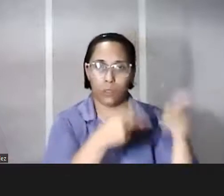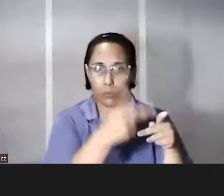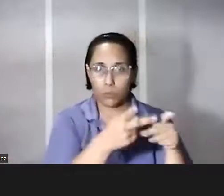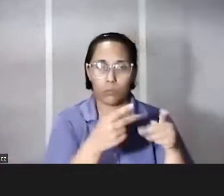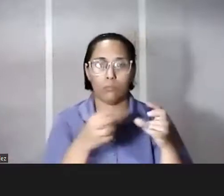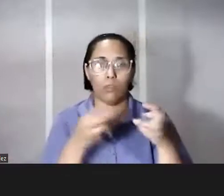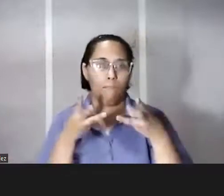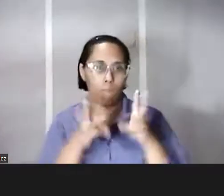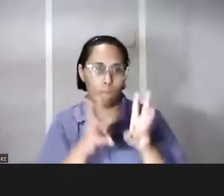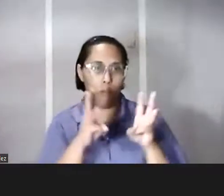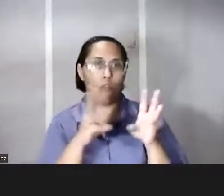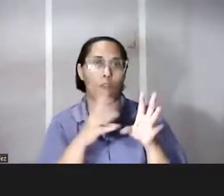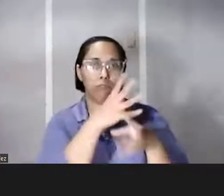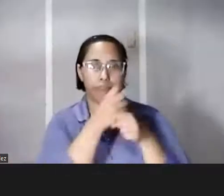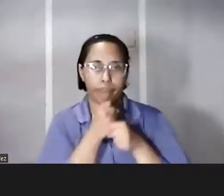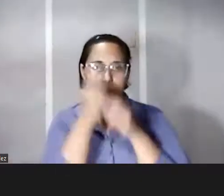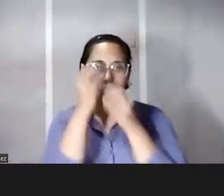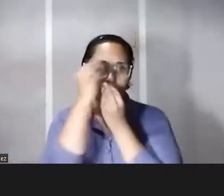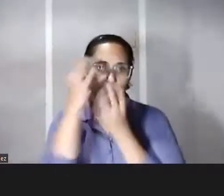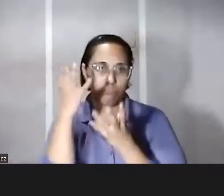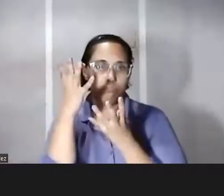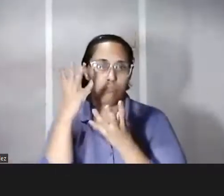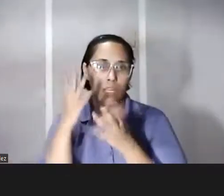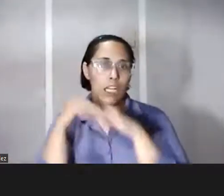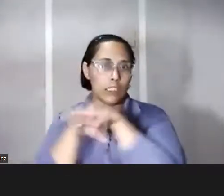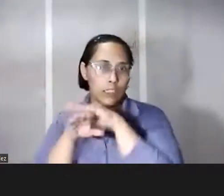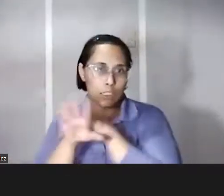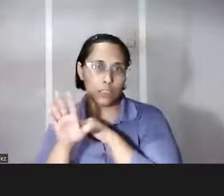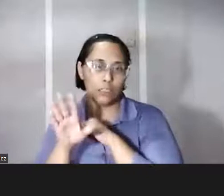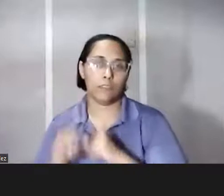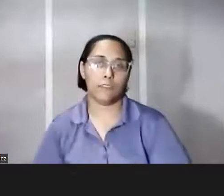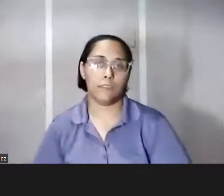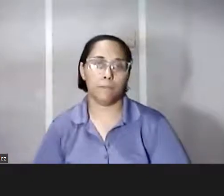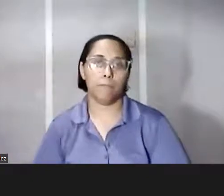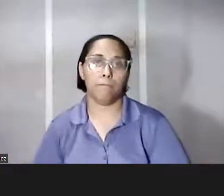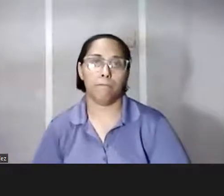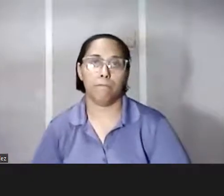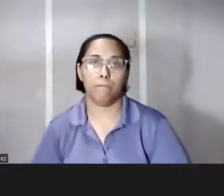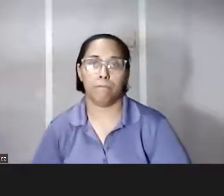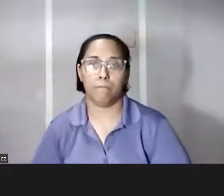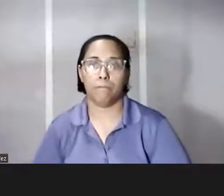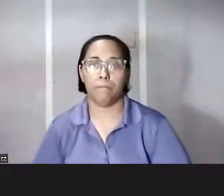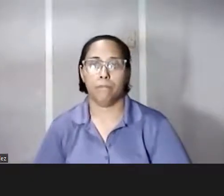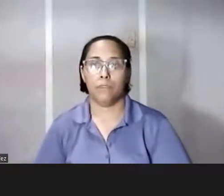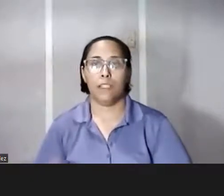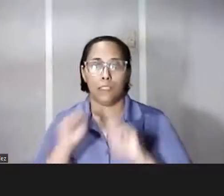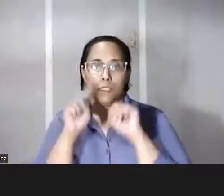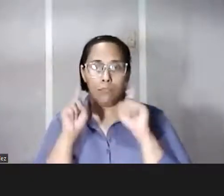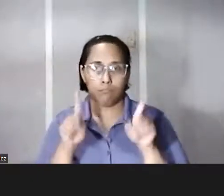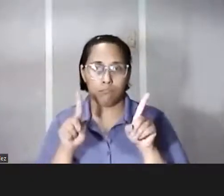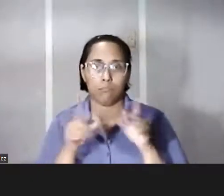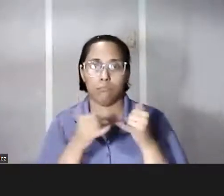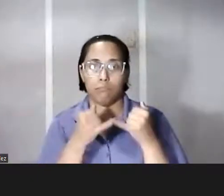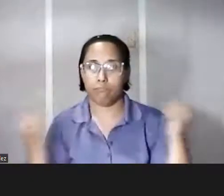concebir concebir información y de acceder a la misma bien preguntan en esa misma